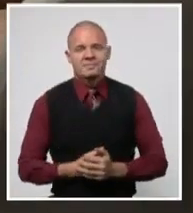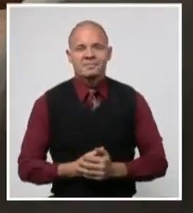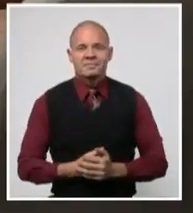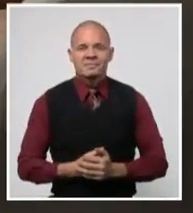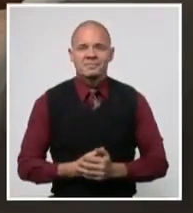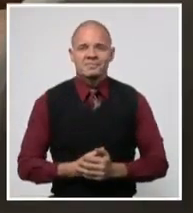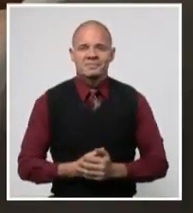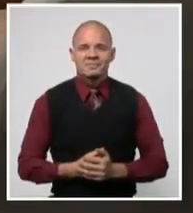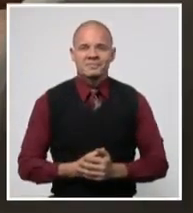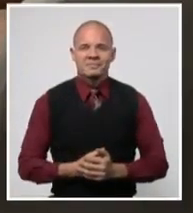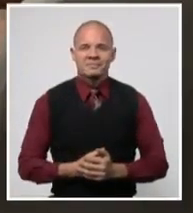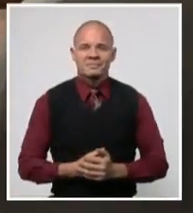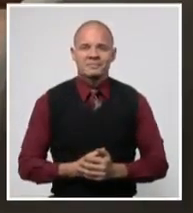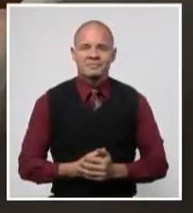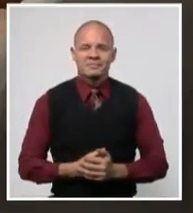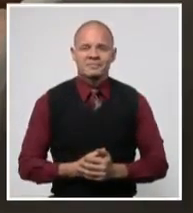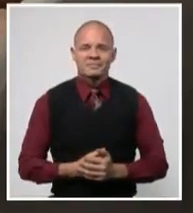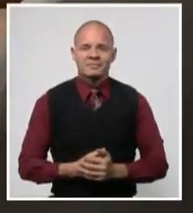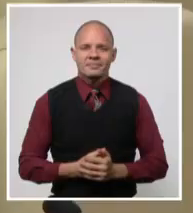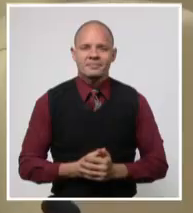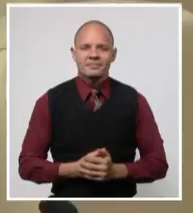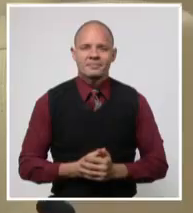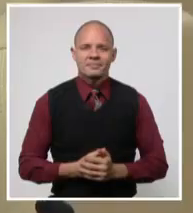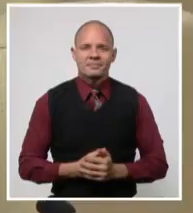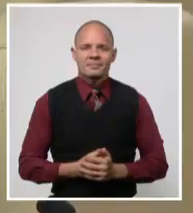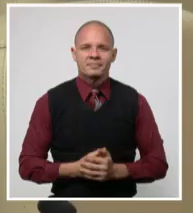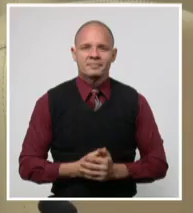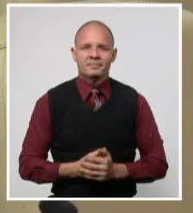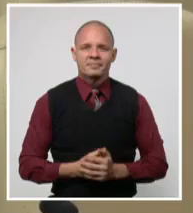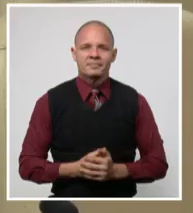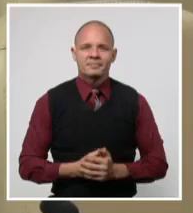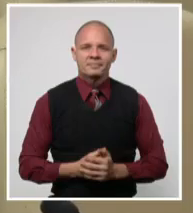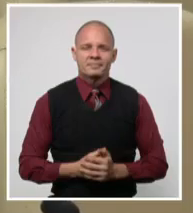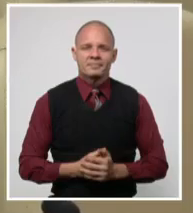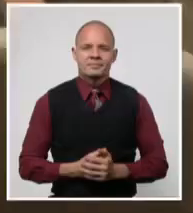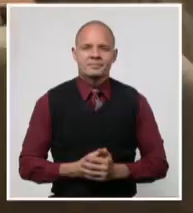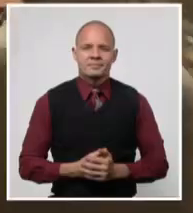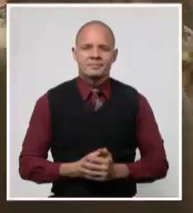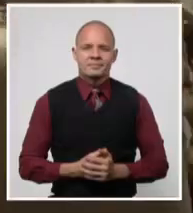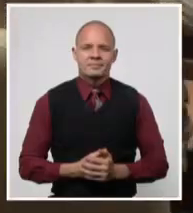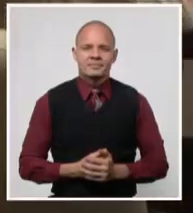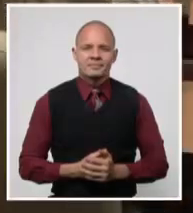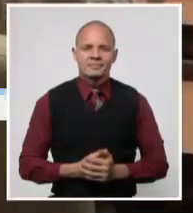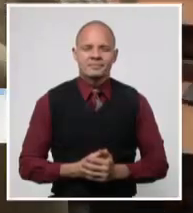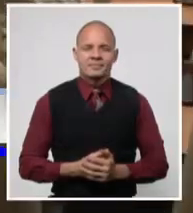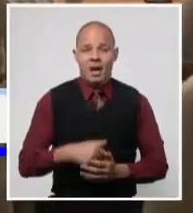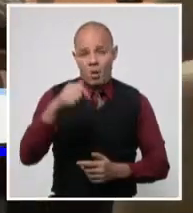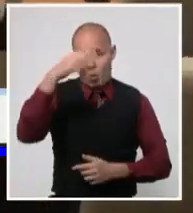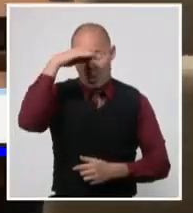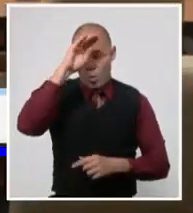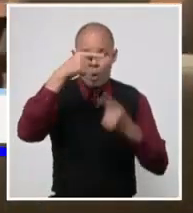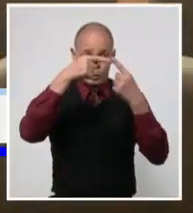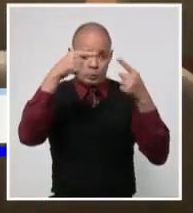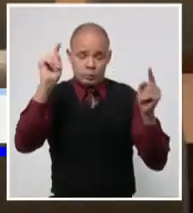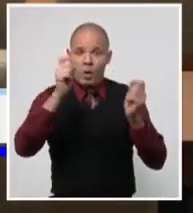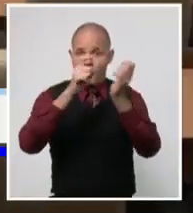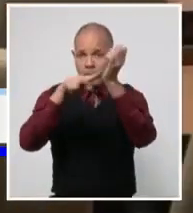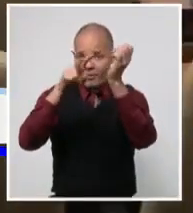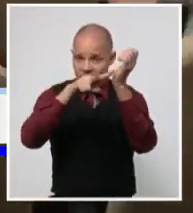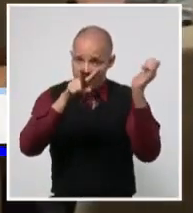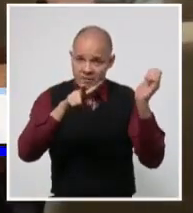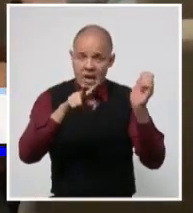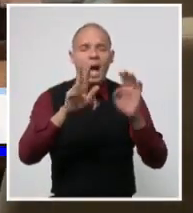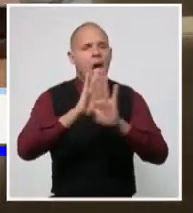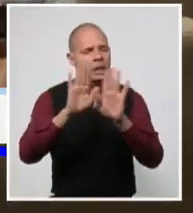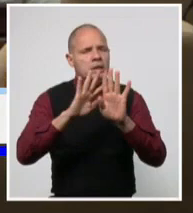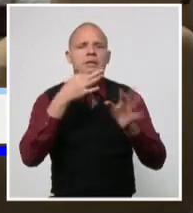Luego de su exitoso tránsito por la segunda fase del plan post-COVID-19, la mayoría de los territorios cubanos reúnen las condiciones para